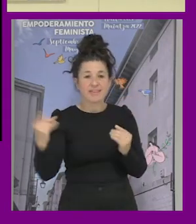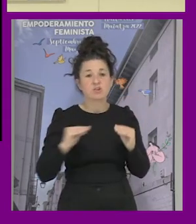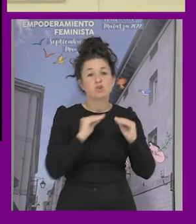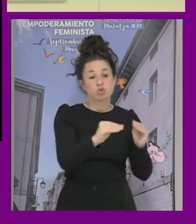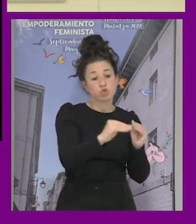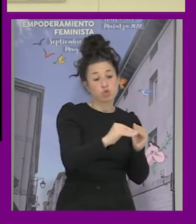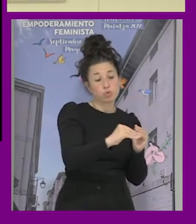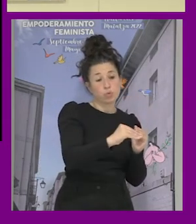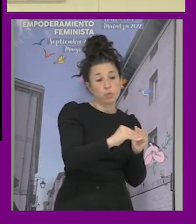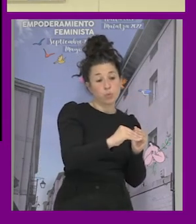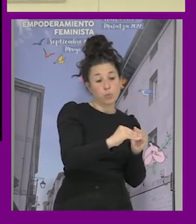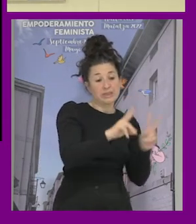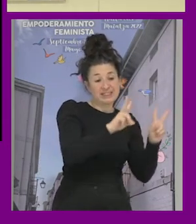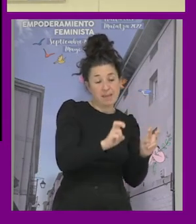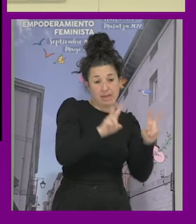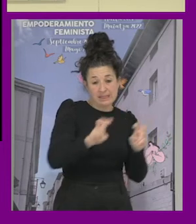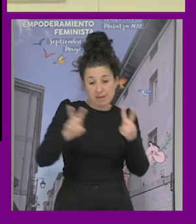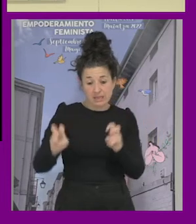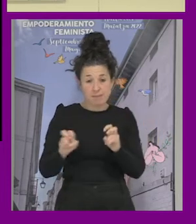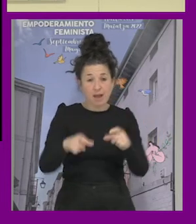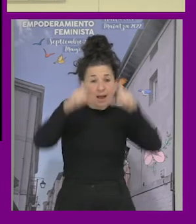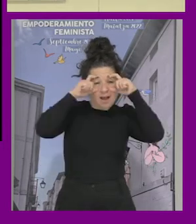¿no? y mira el mundo desde este eje ¿no?